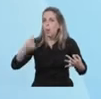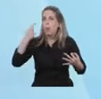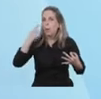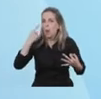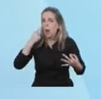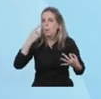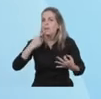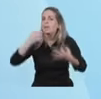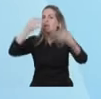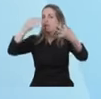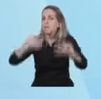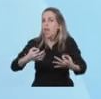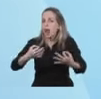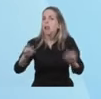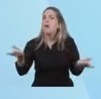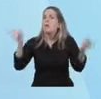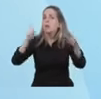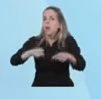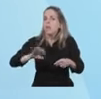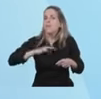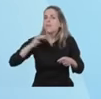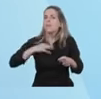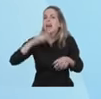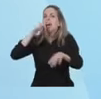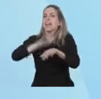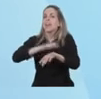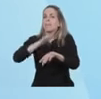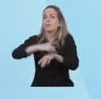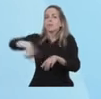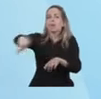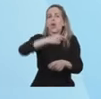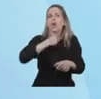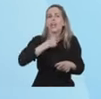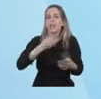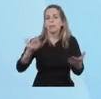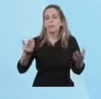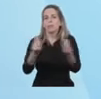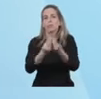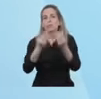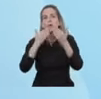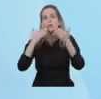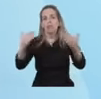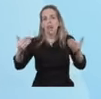responsablemente la vida que queremos. Muchas gracias. proteínas. Gracias. Gracias.